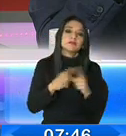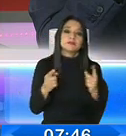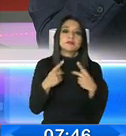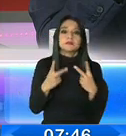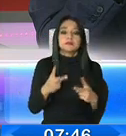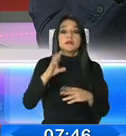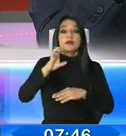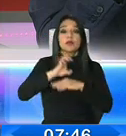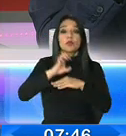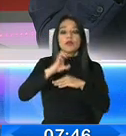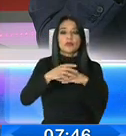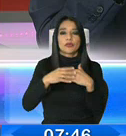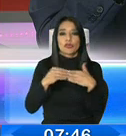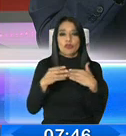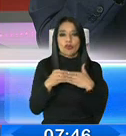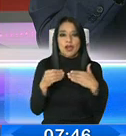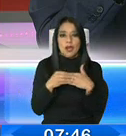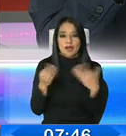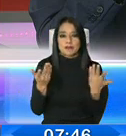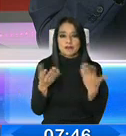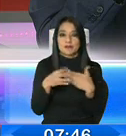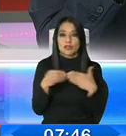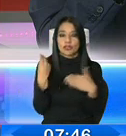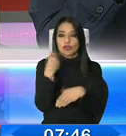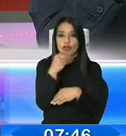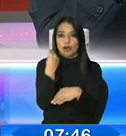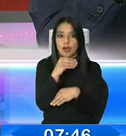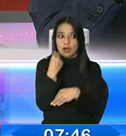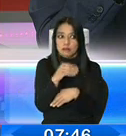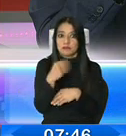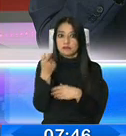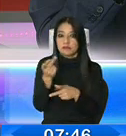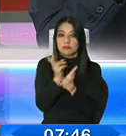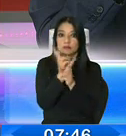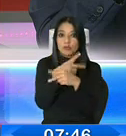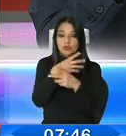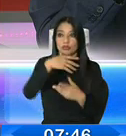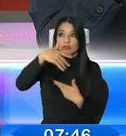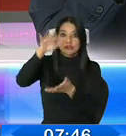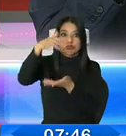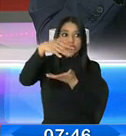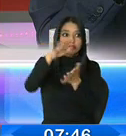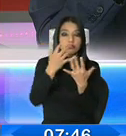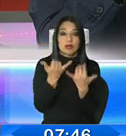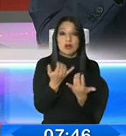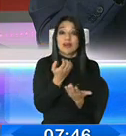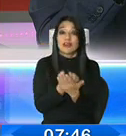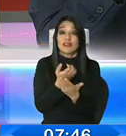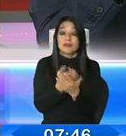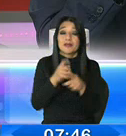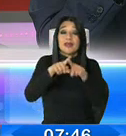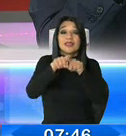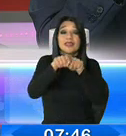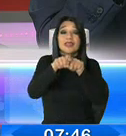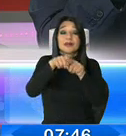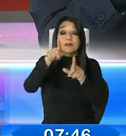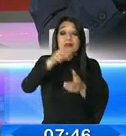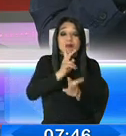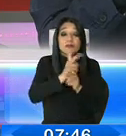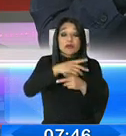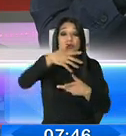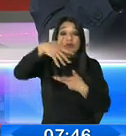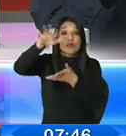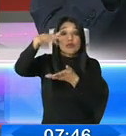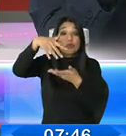el Ecuador es un país dolarizado que exportamos mucho de nuestros productos. La economía hoy más que nunca depende de las exportaciones